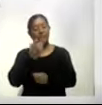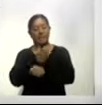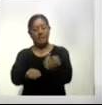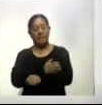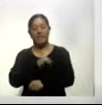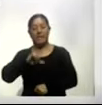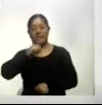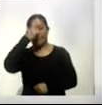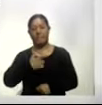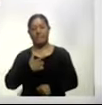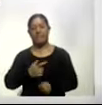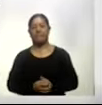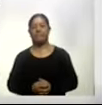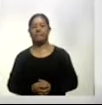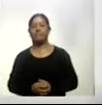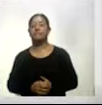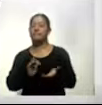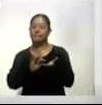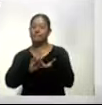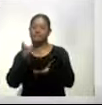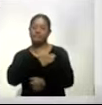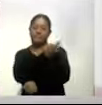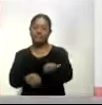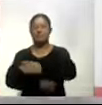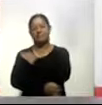nocturna. Gracias, Yacir. A ti, Mario. Muy buena tarde.